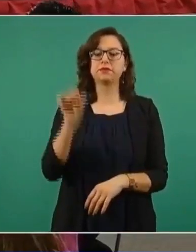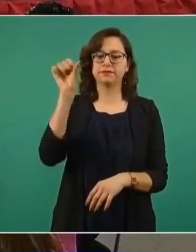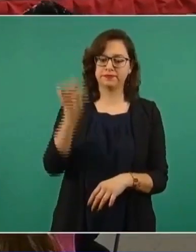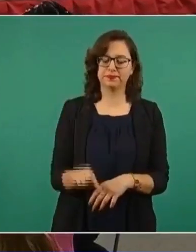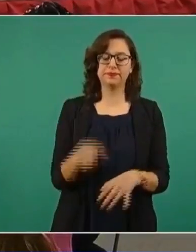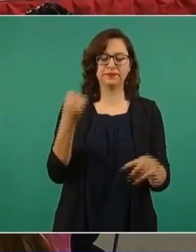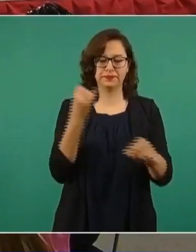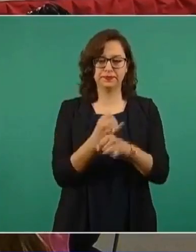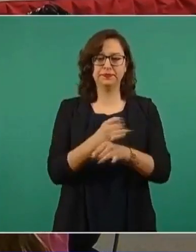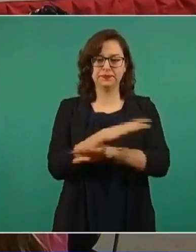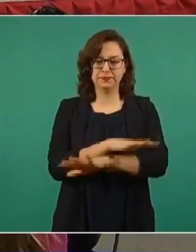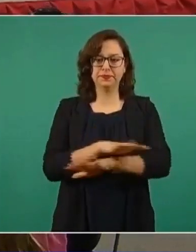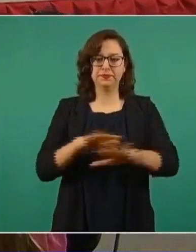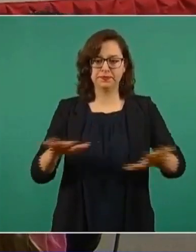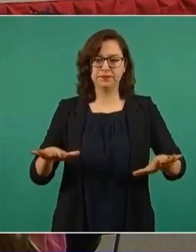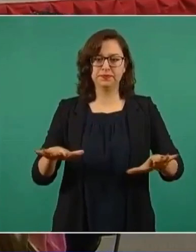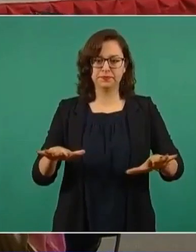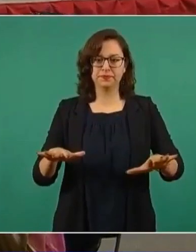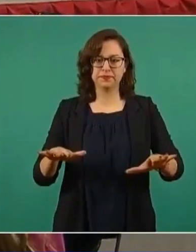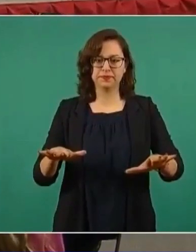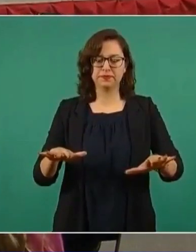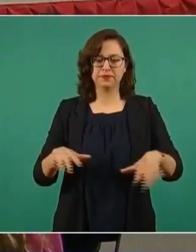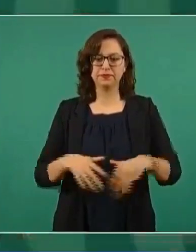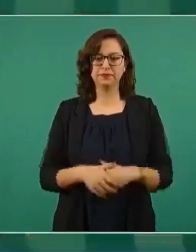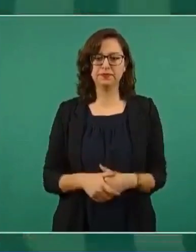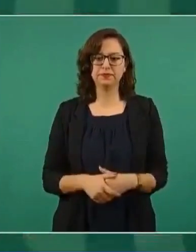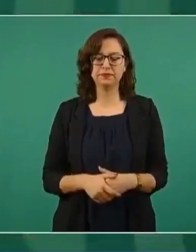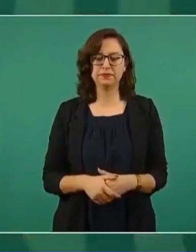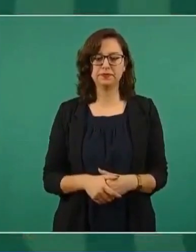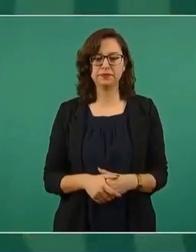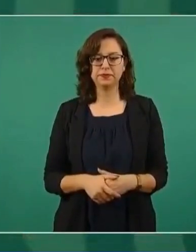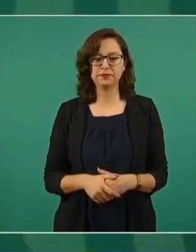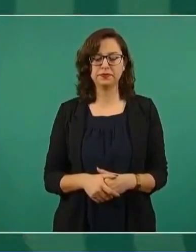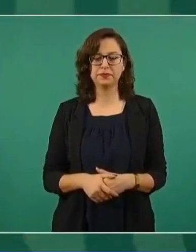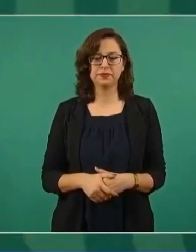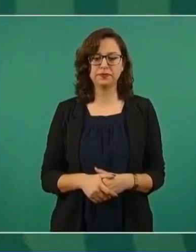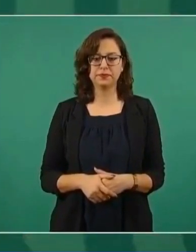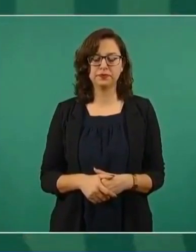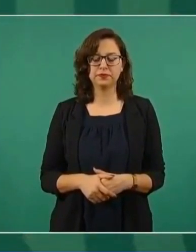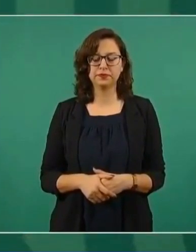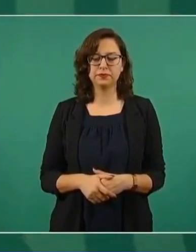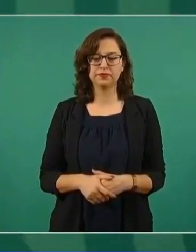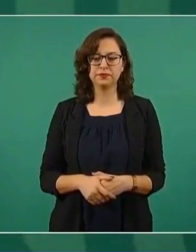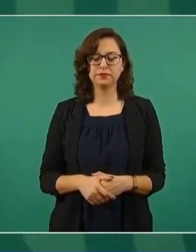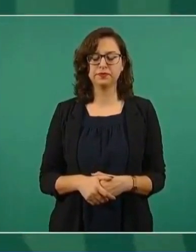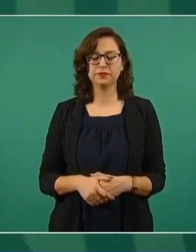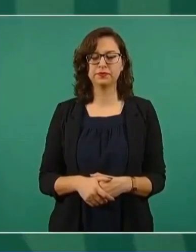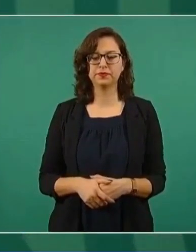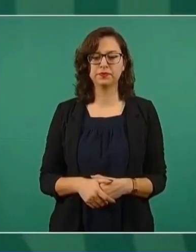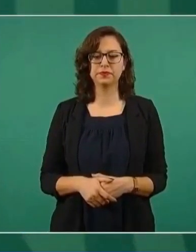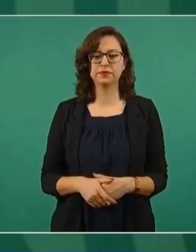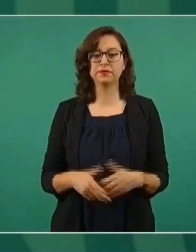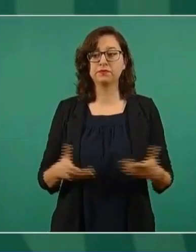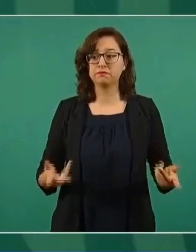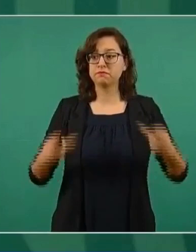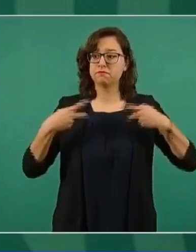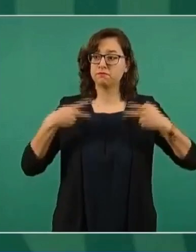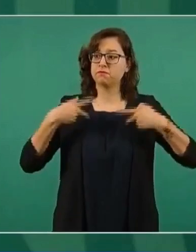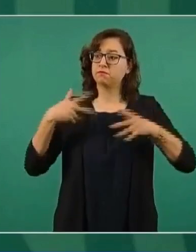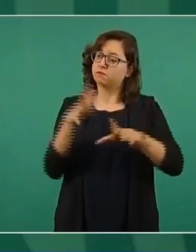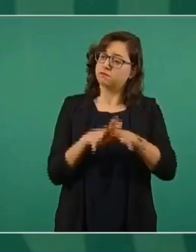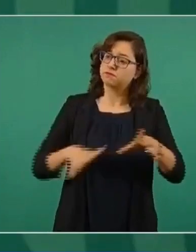vamos a ofrecer a todos los ciudadanos, que sepan cómo